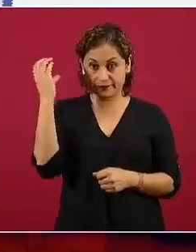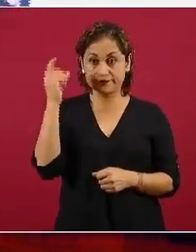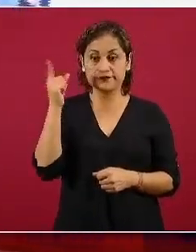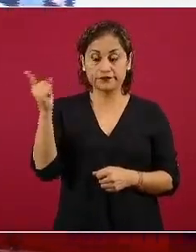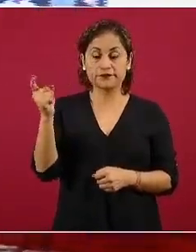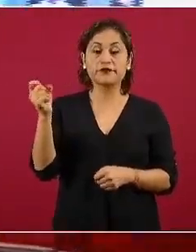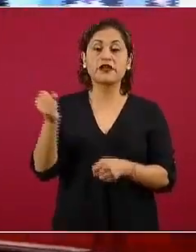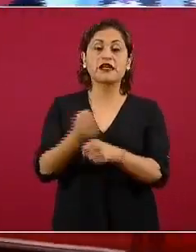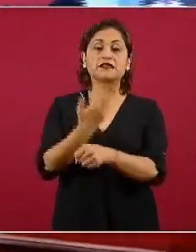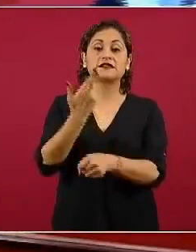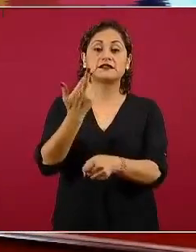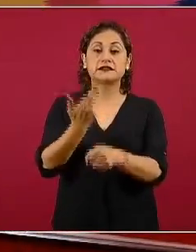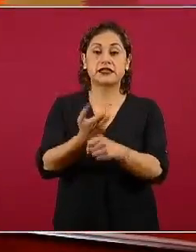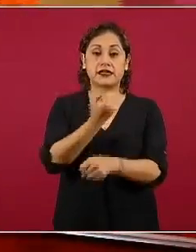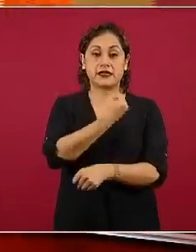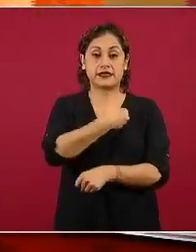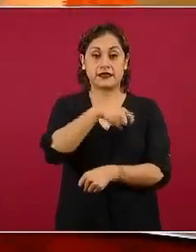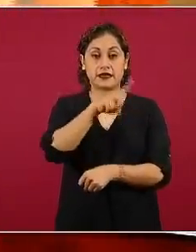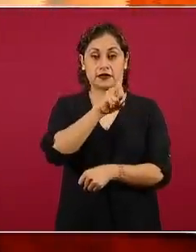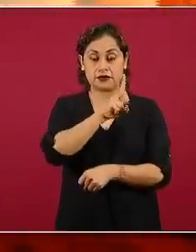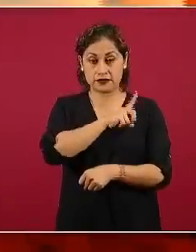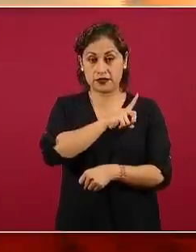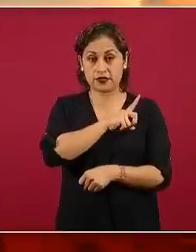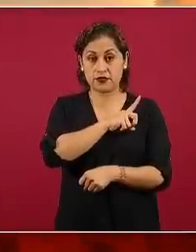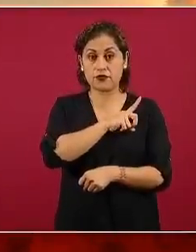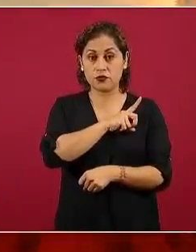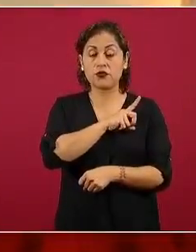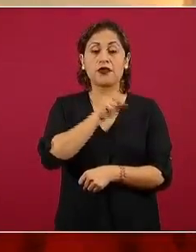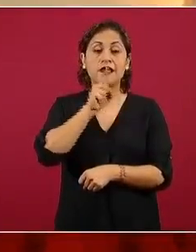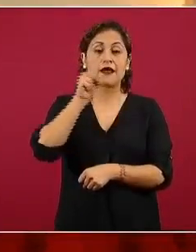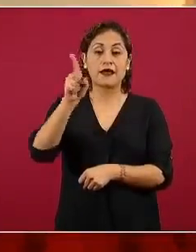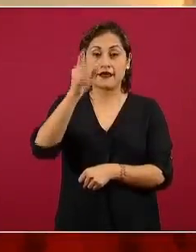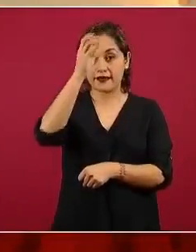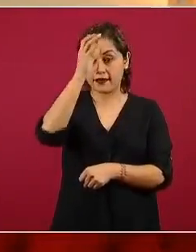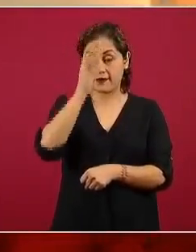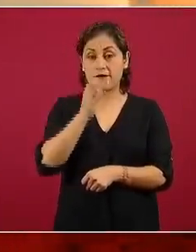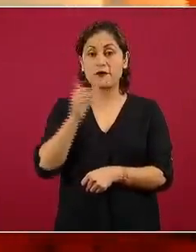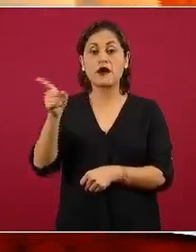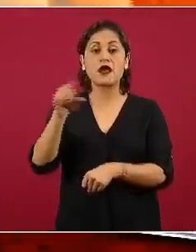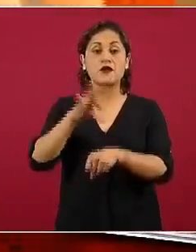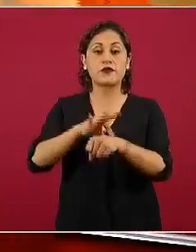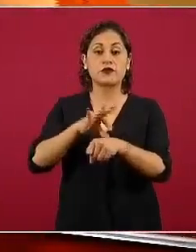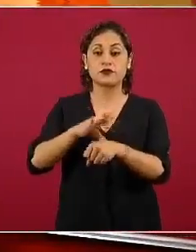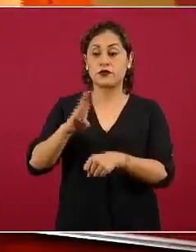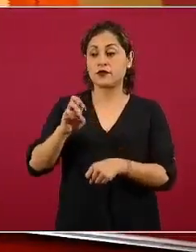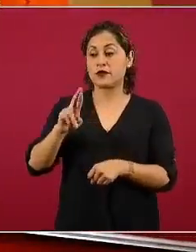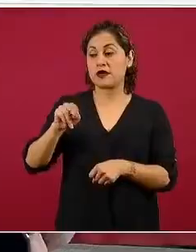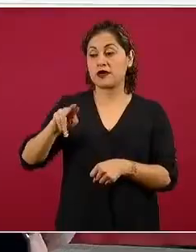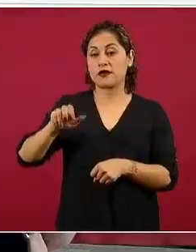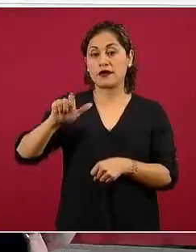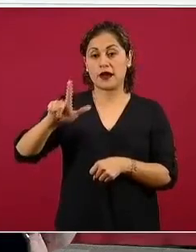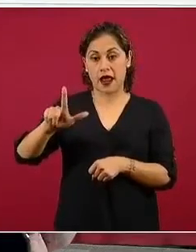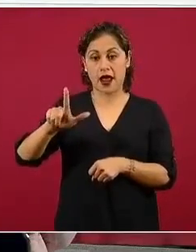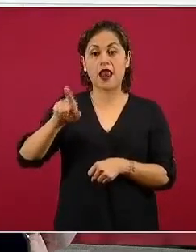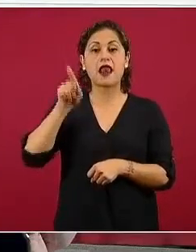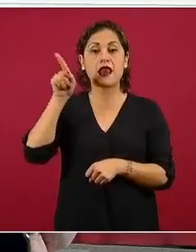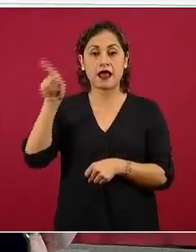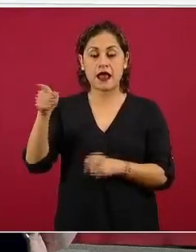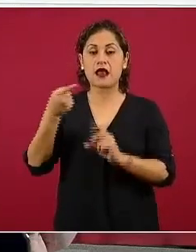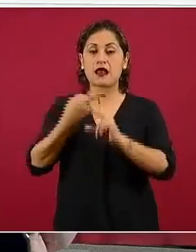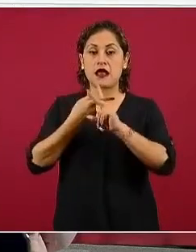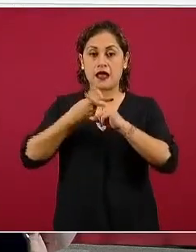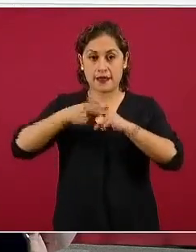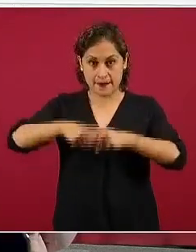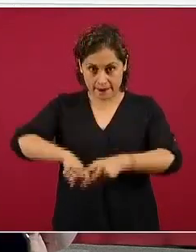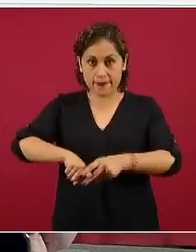secretario de Salud de Coahuila, el doctor Bernal, que está mostrando el inicio